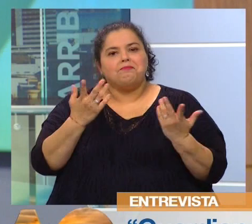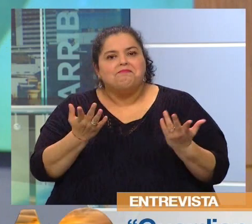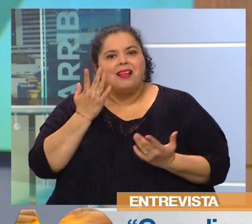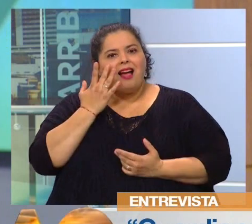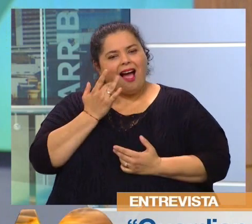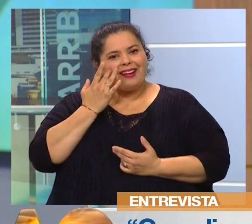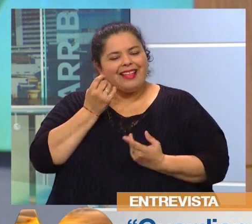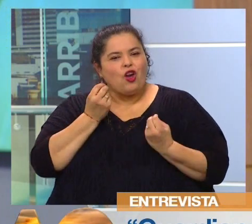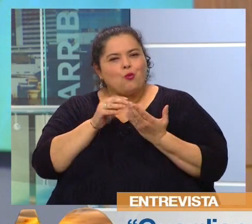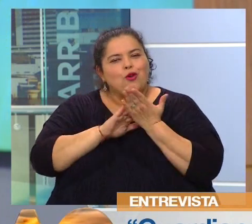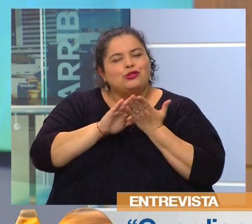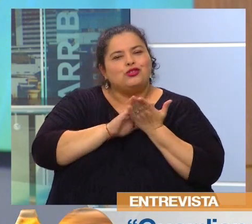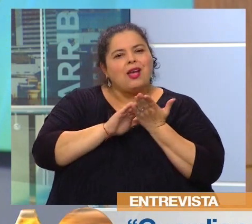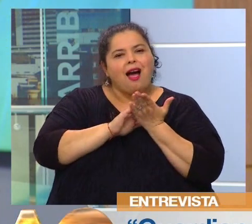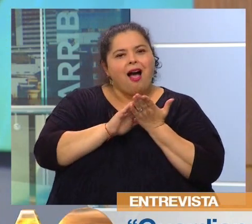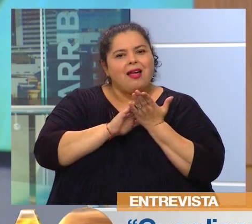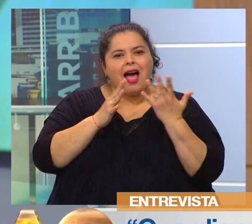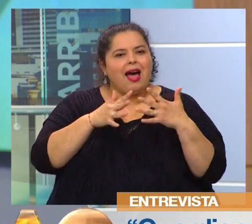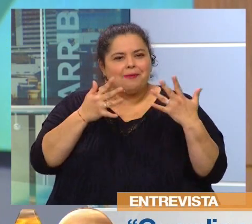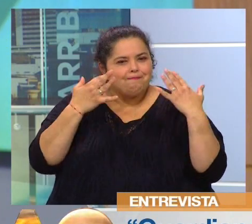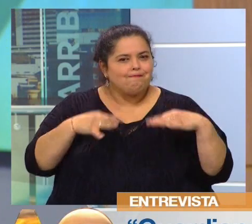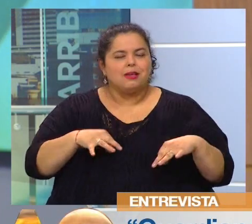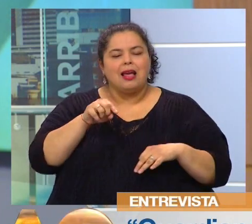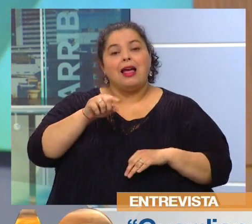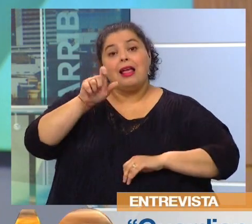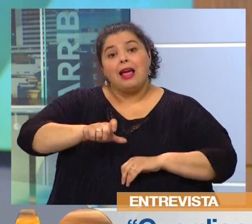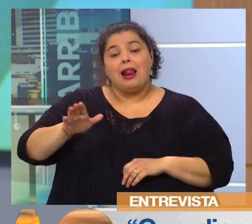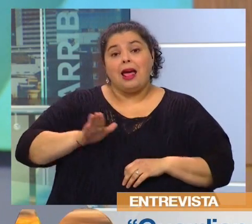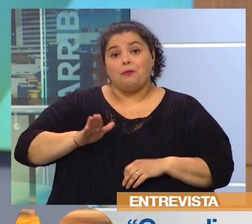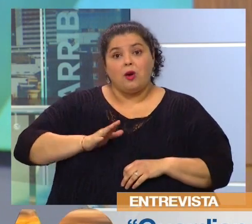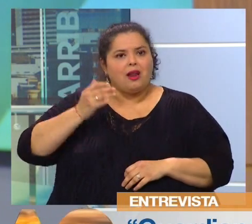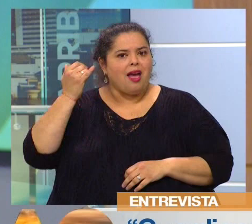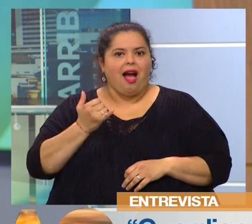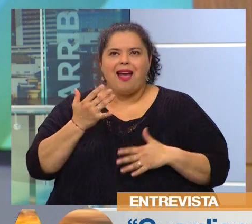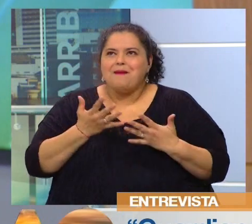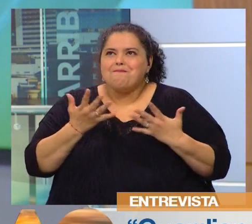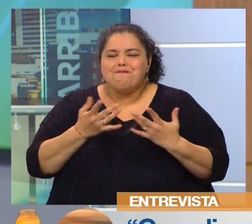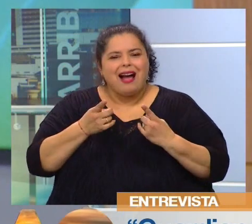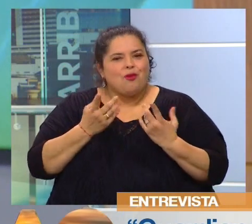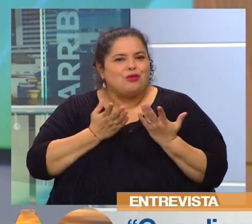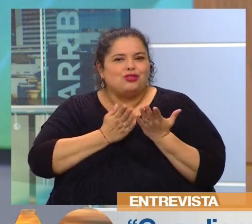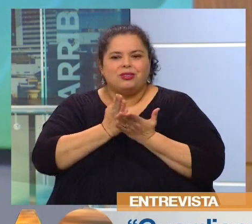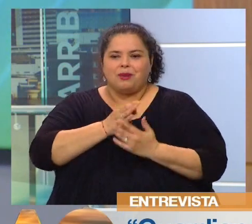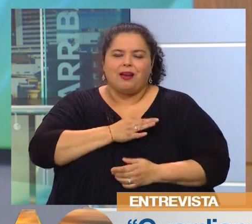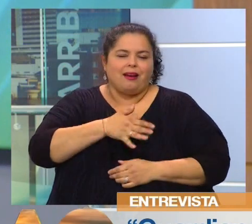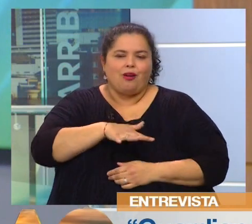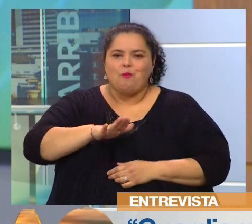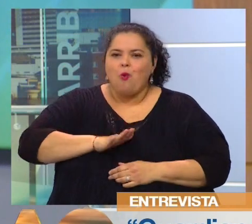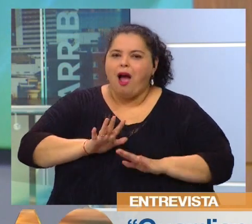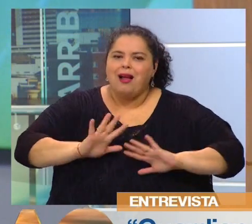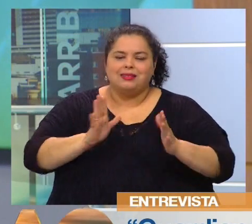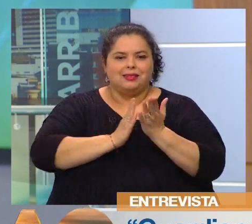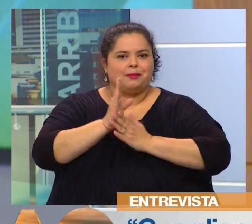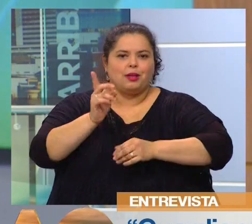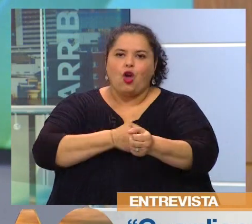a la mano, y las mujeres lo tenemos, además, por socialización de género, mucho más a la mano de lo que creemos, ¿no? Por la historia de